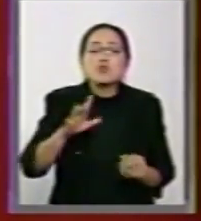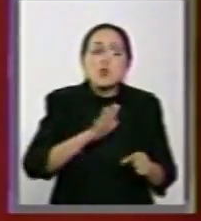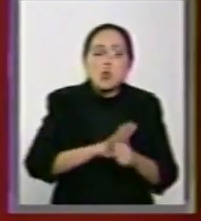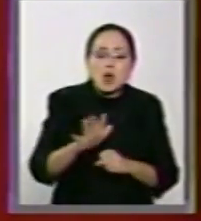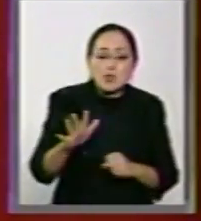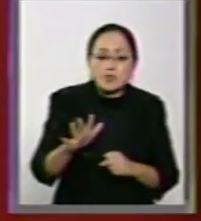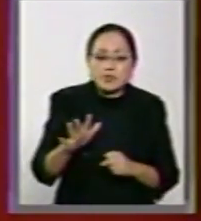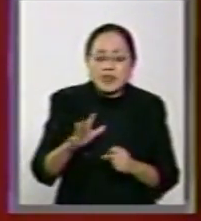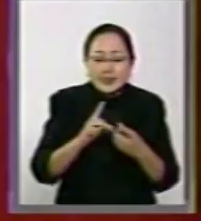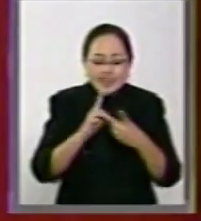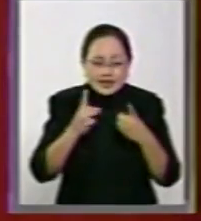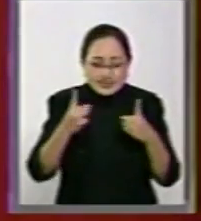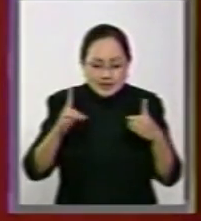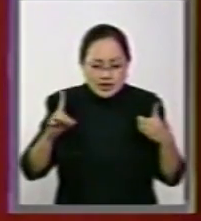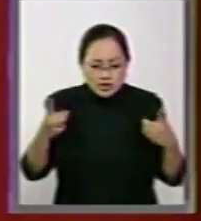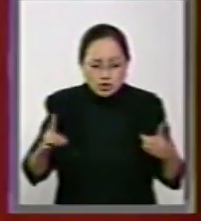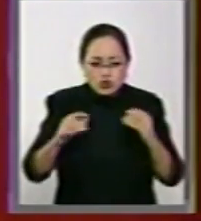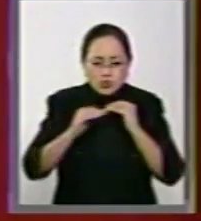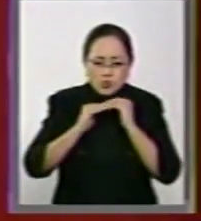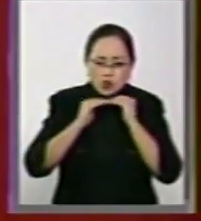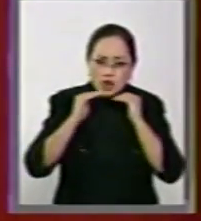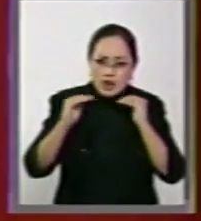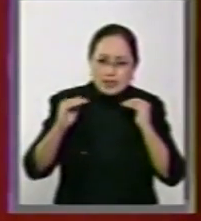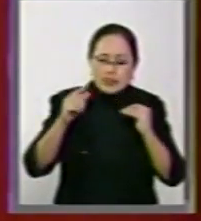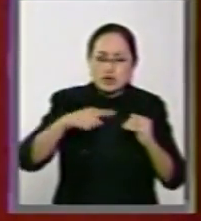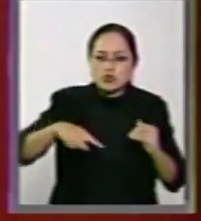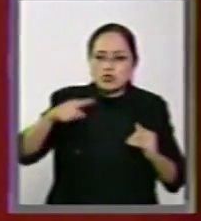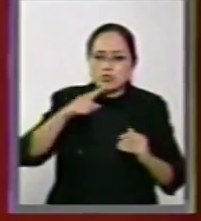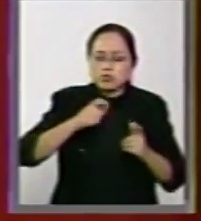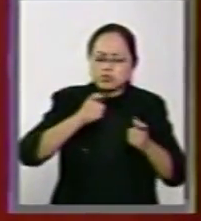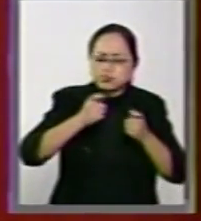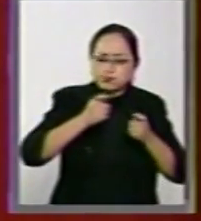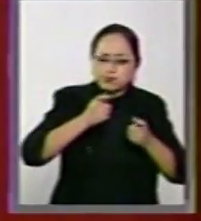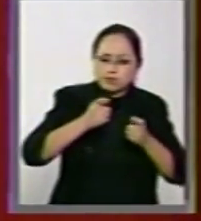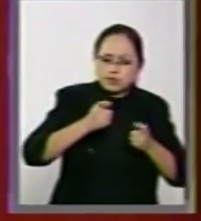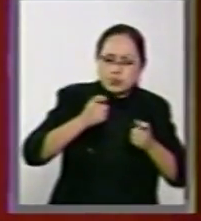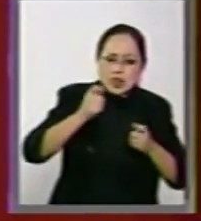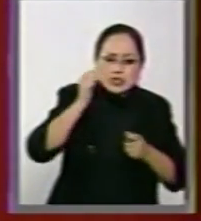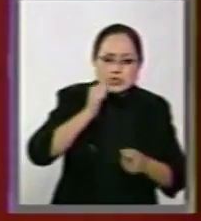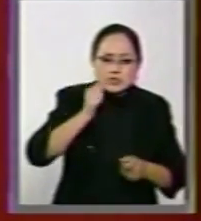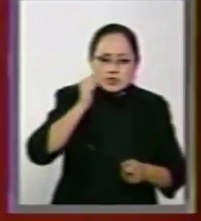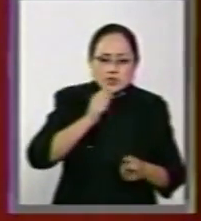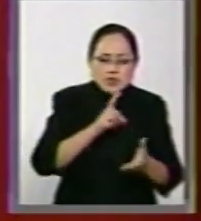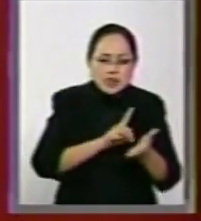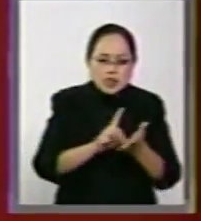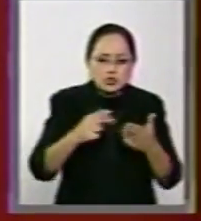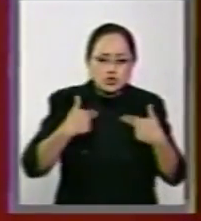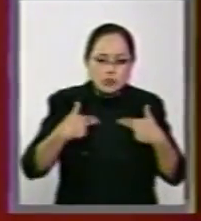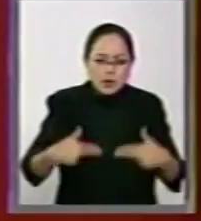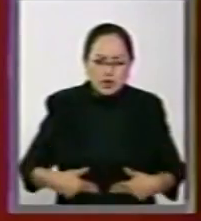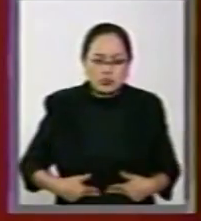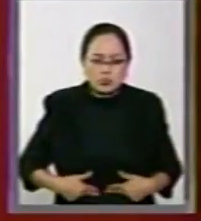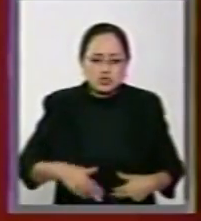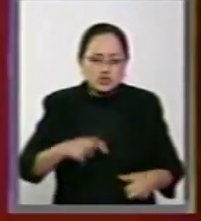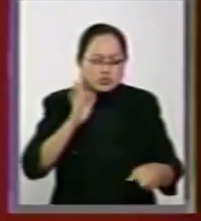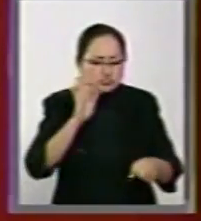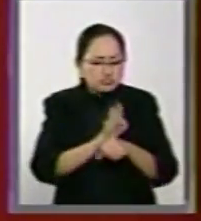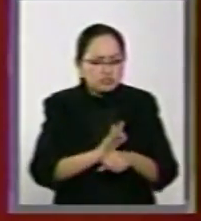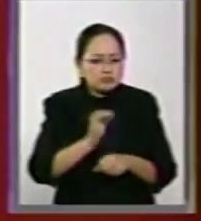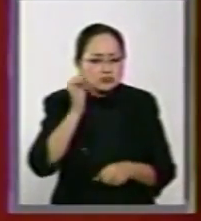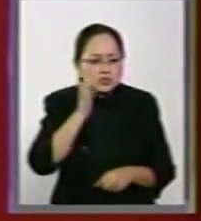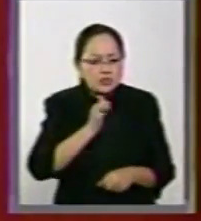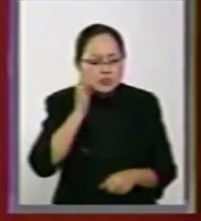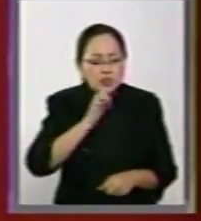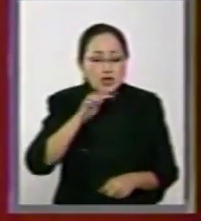desarrollo democrático, tutelando siempre los derechos humanos. El